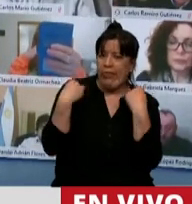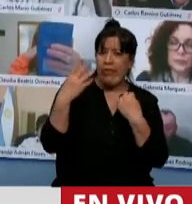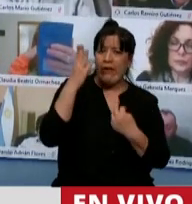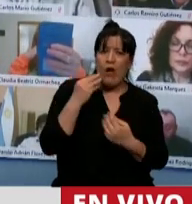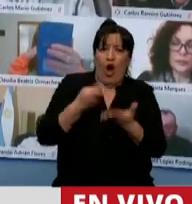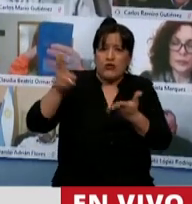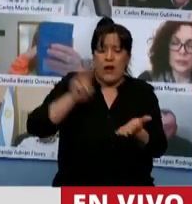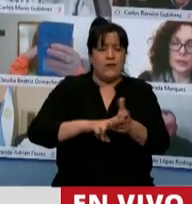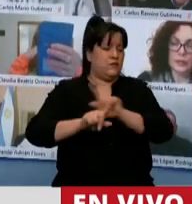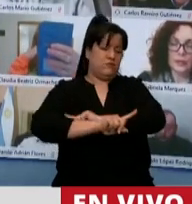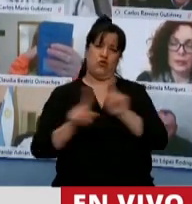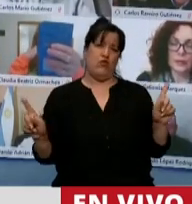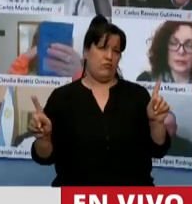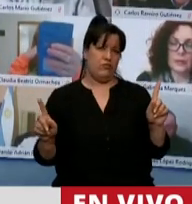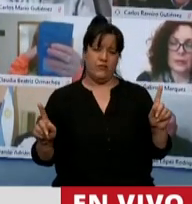parte de su historia.